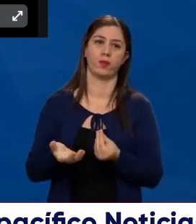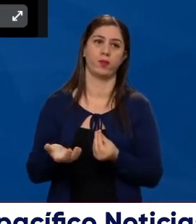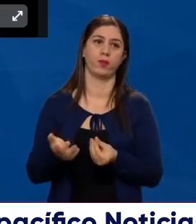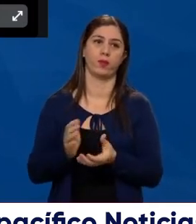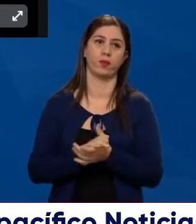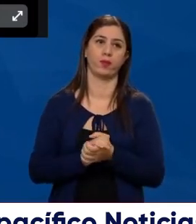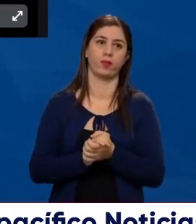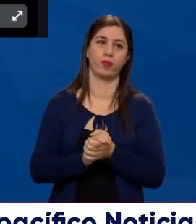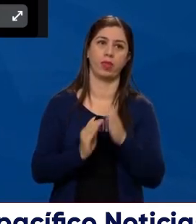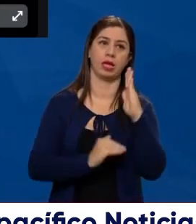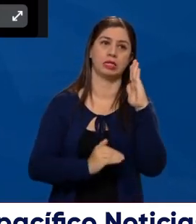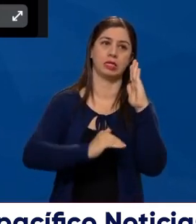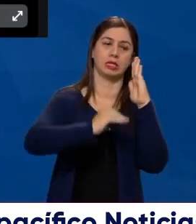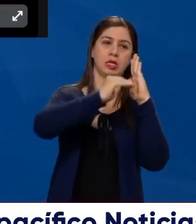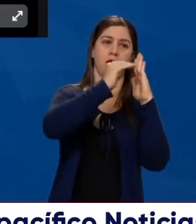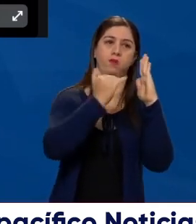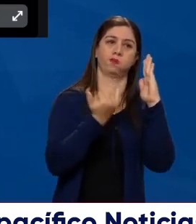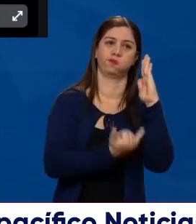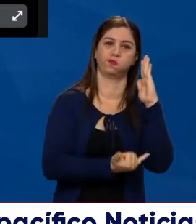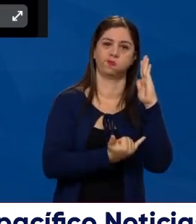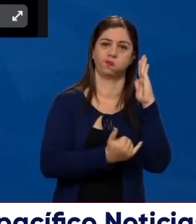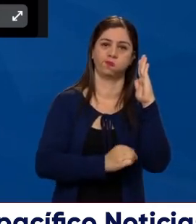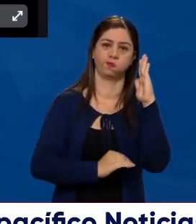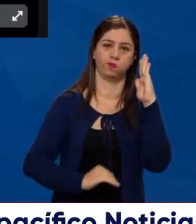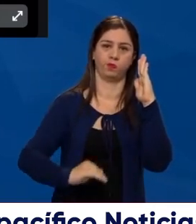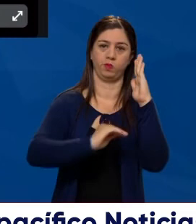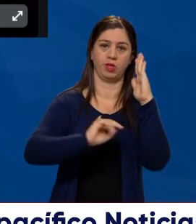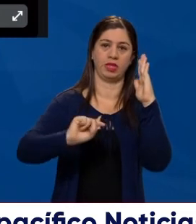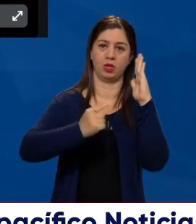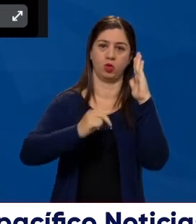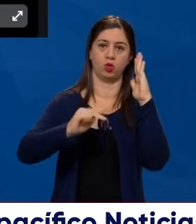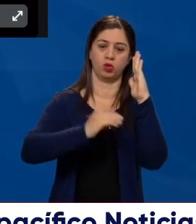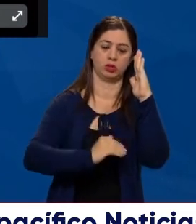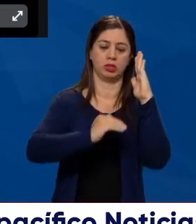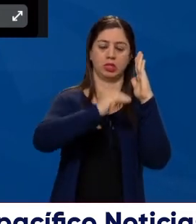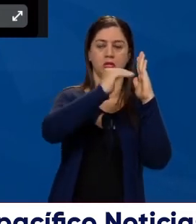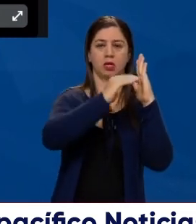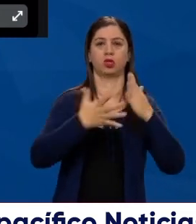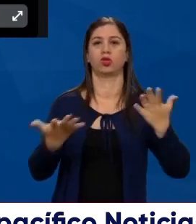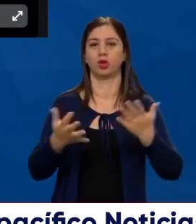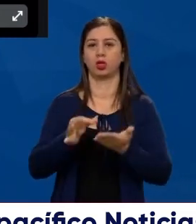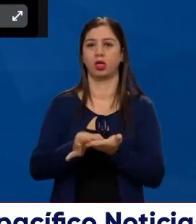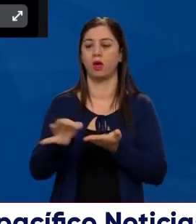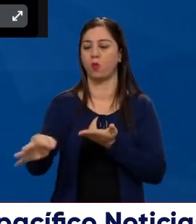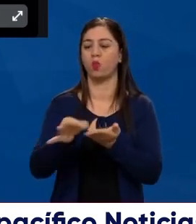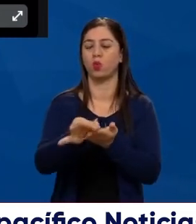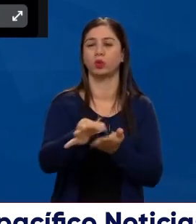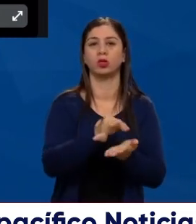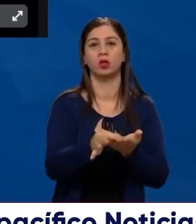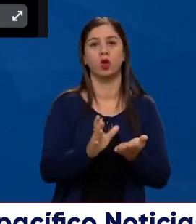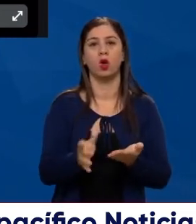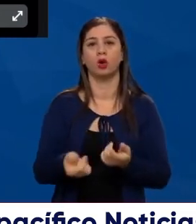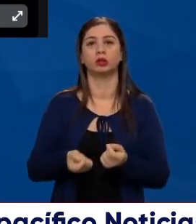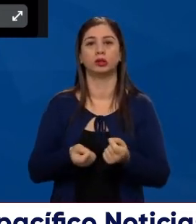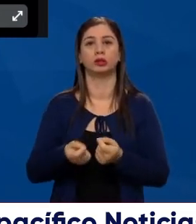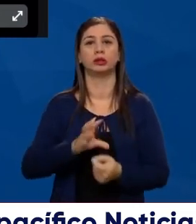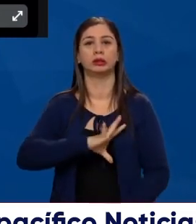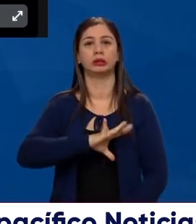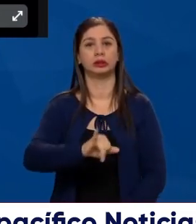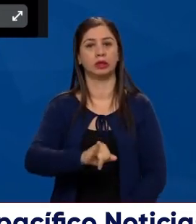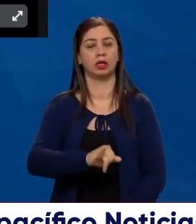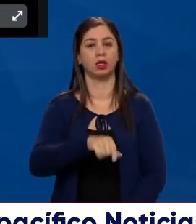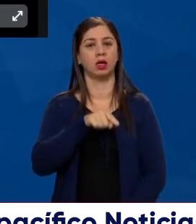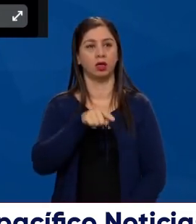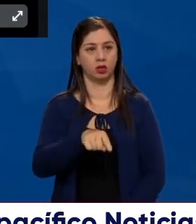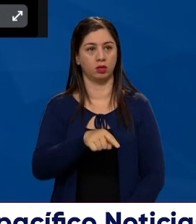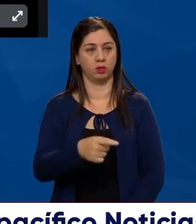los estratos están siendo ubicados en la geografía del municipio, o de los municipios del área metropolitana de Cali, en este caso,